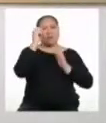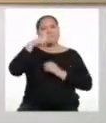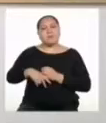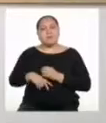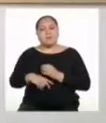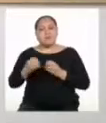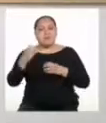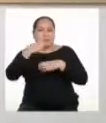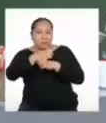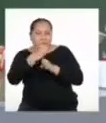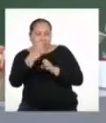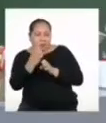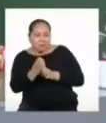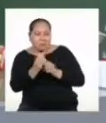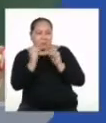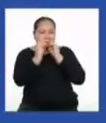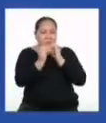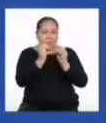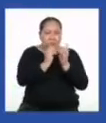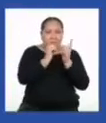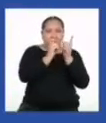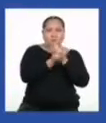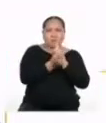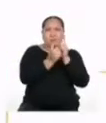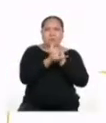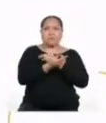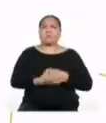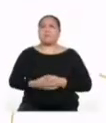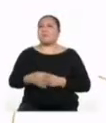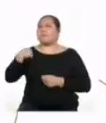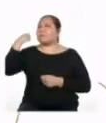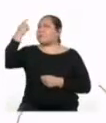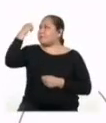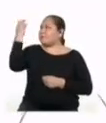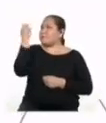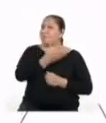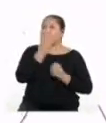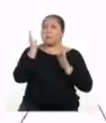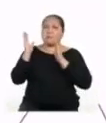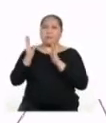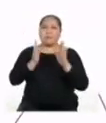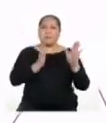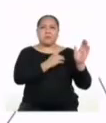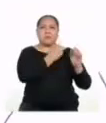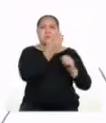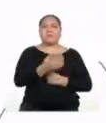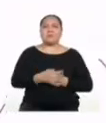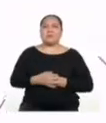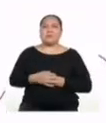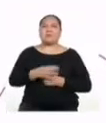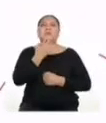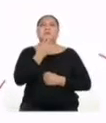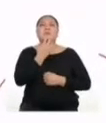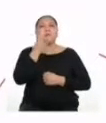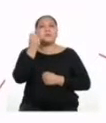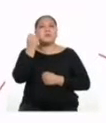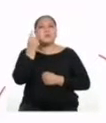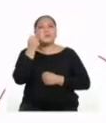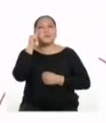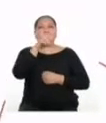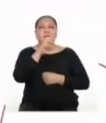modificar, volver a modificar. Ahí va. He pensado en este orden para las secciones. Ya veo.